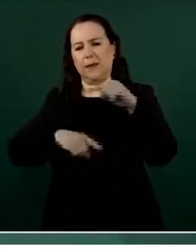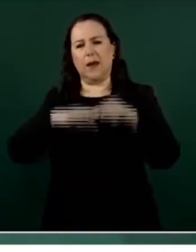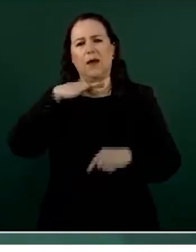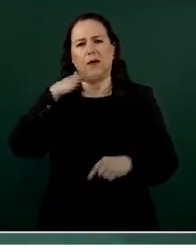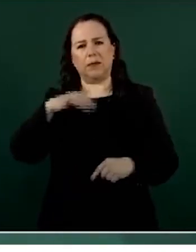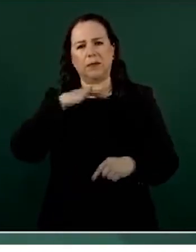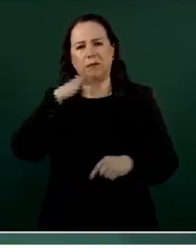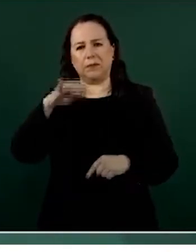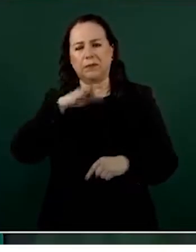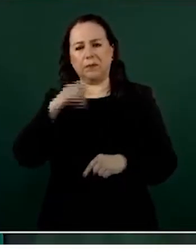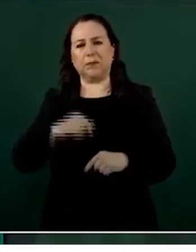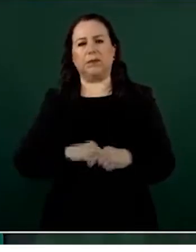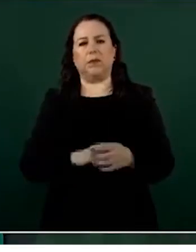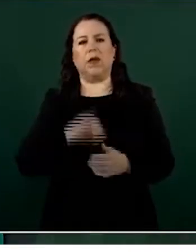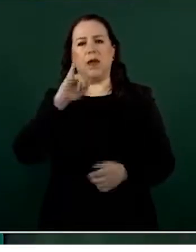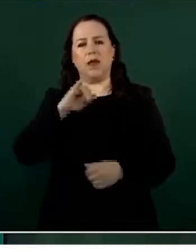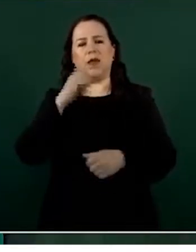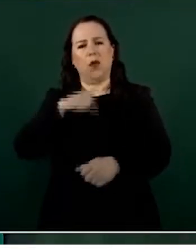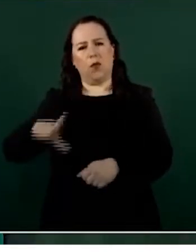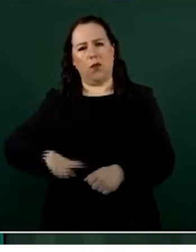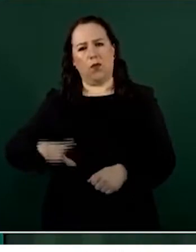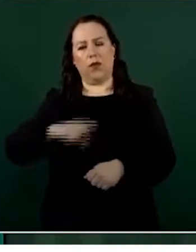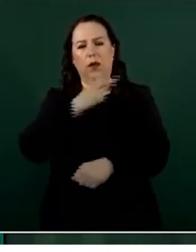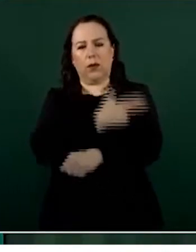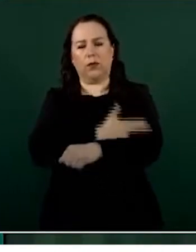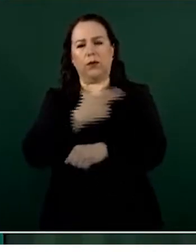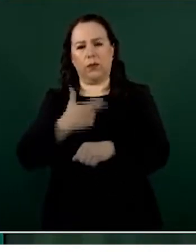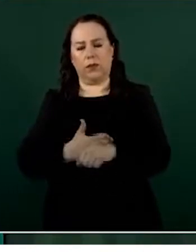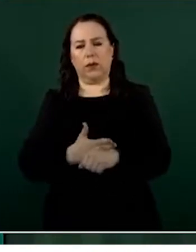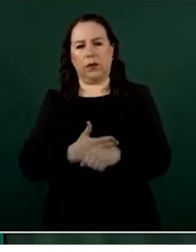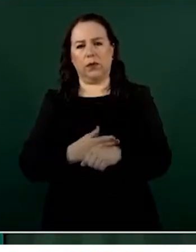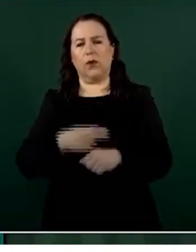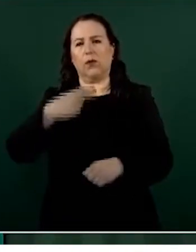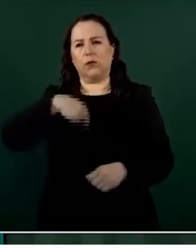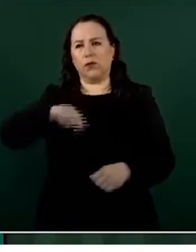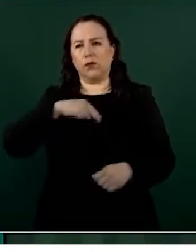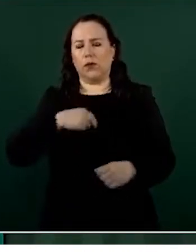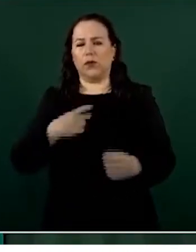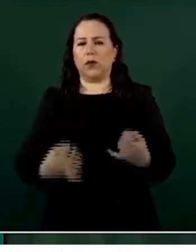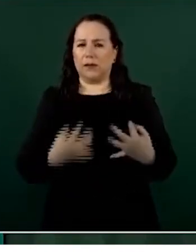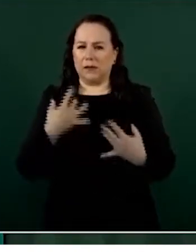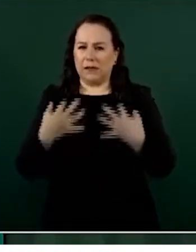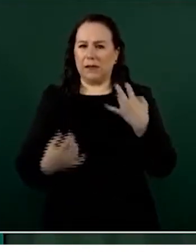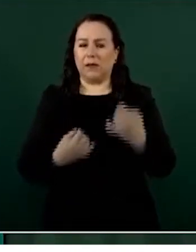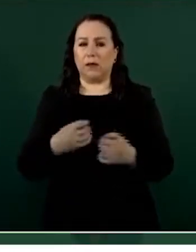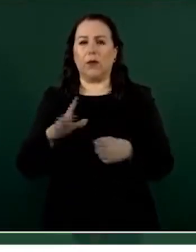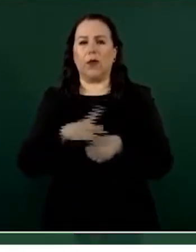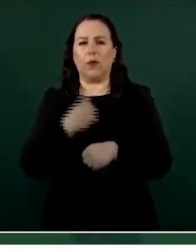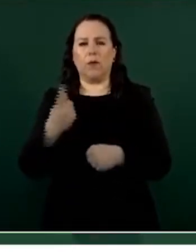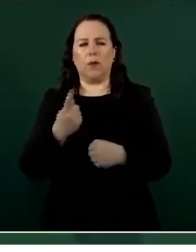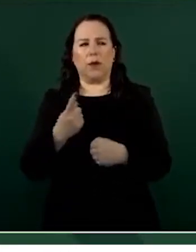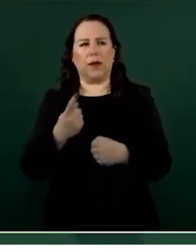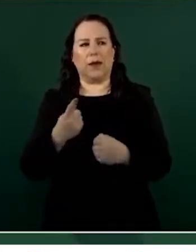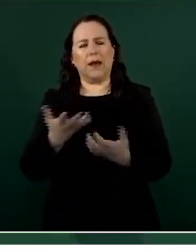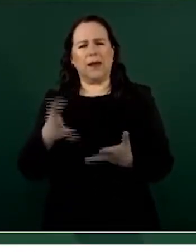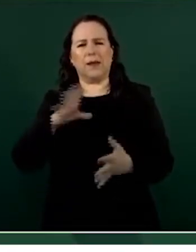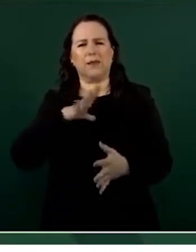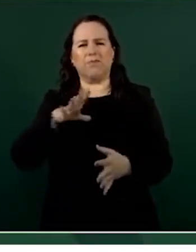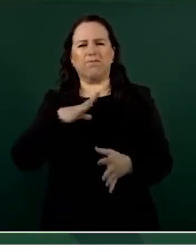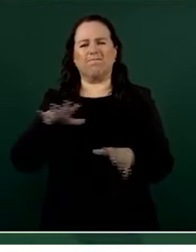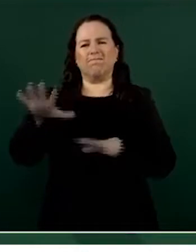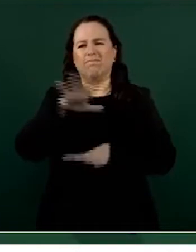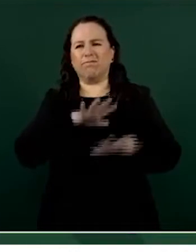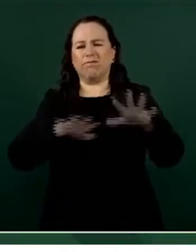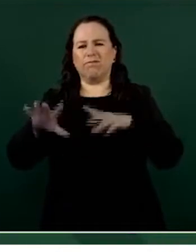para construir un gobierno honesto. Nos anima porque ante tanta polarización muchas